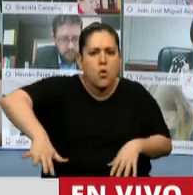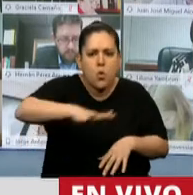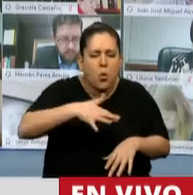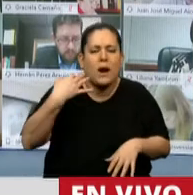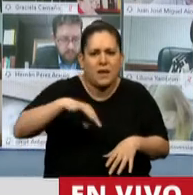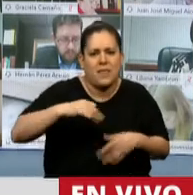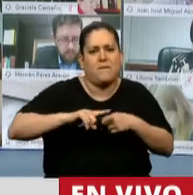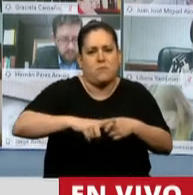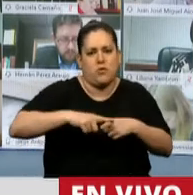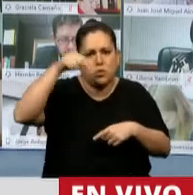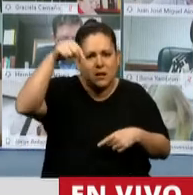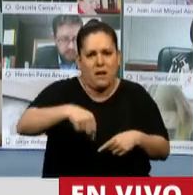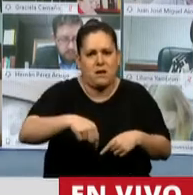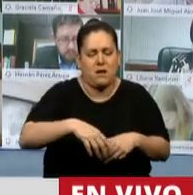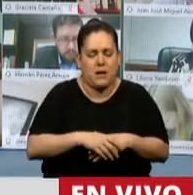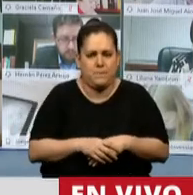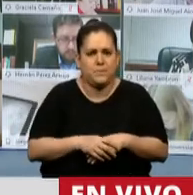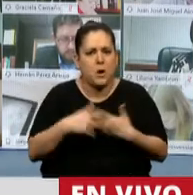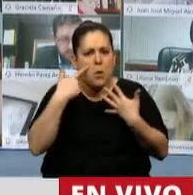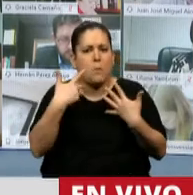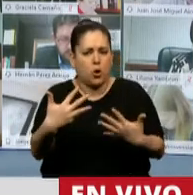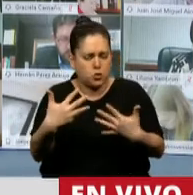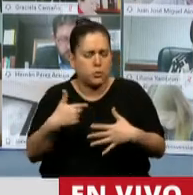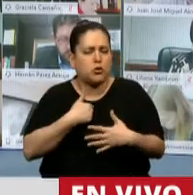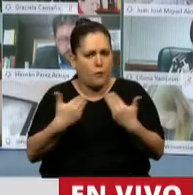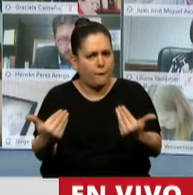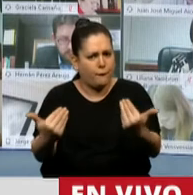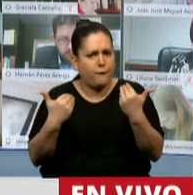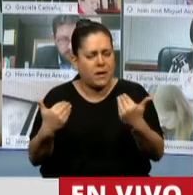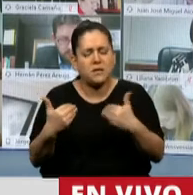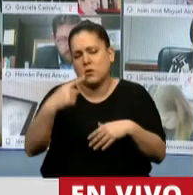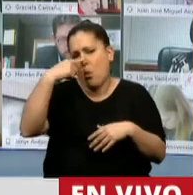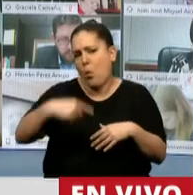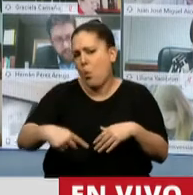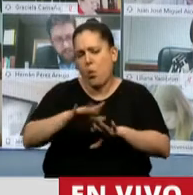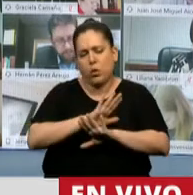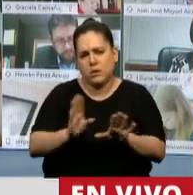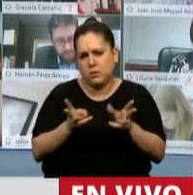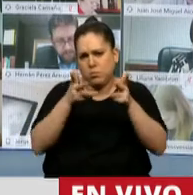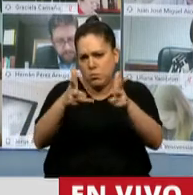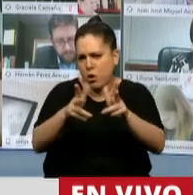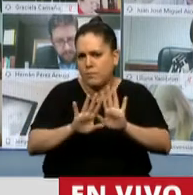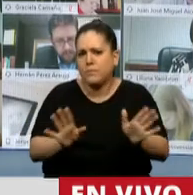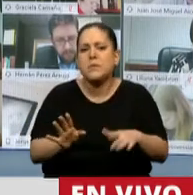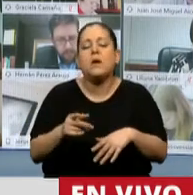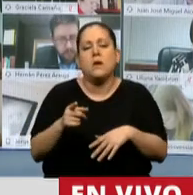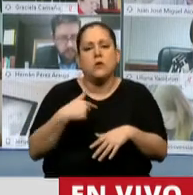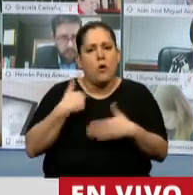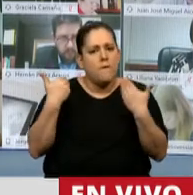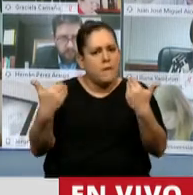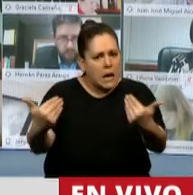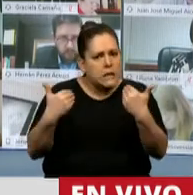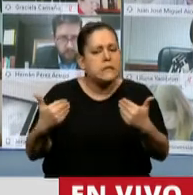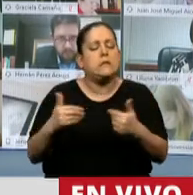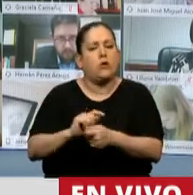debemos discutir. Por supuesto que celebro, y con esto quisiera ir cerrando, celebro este